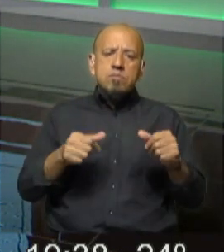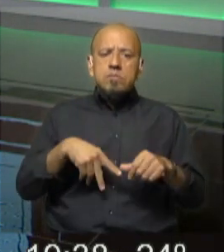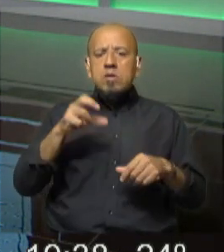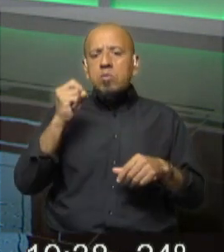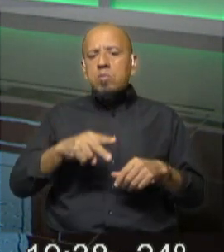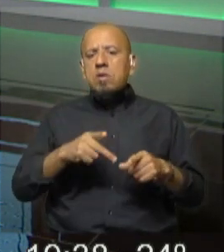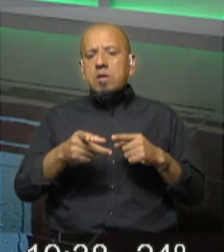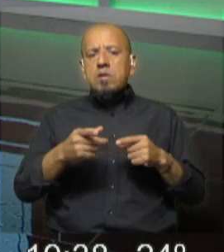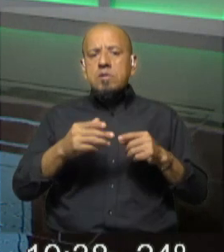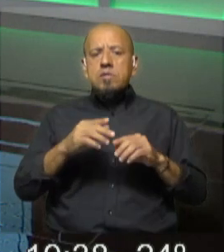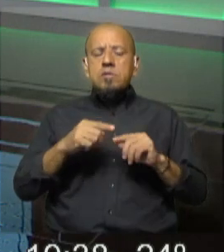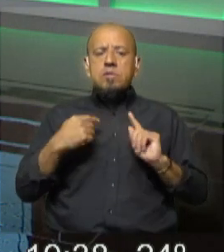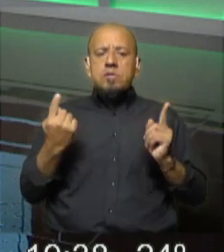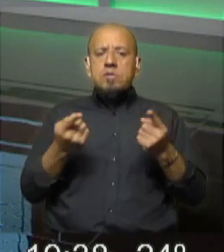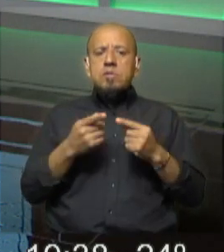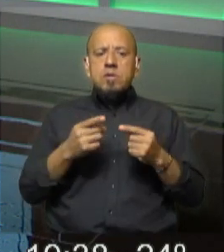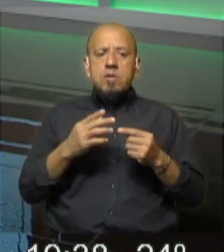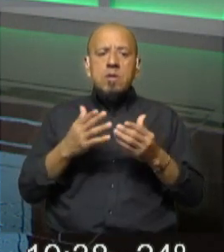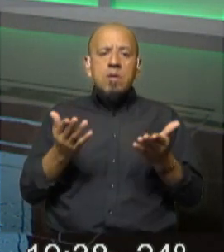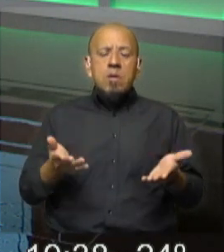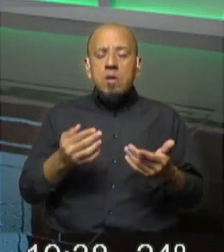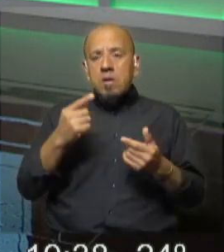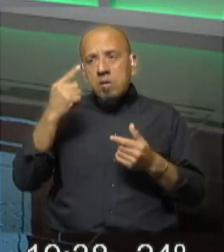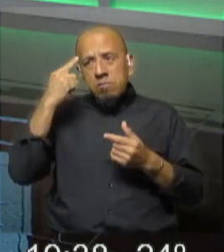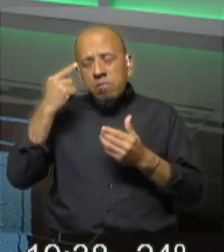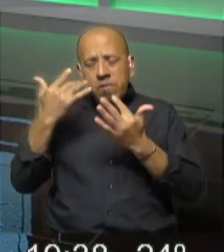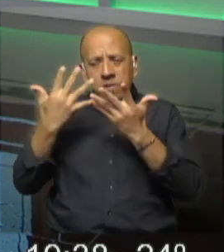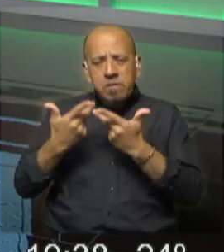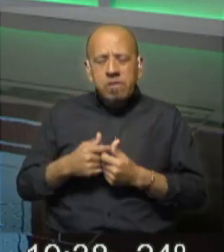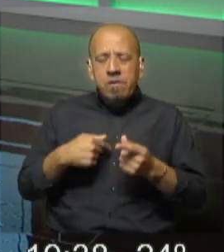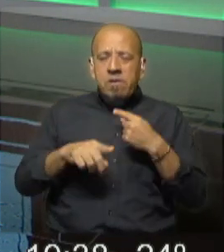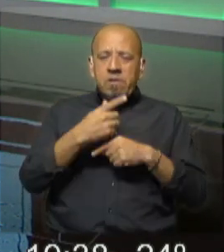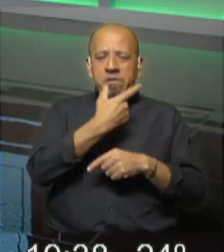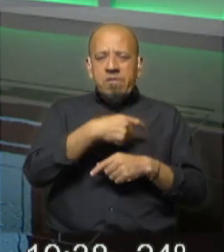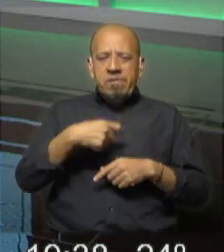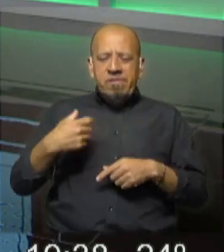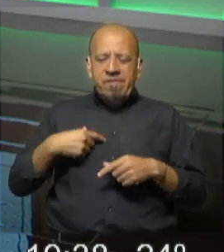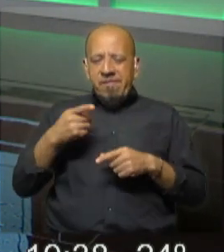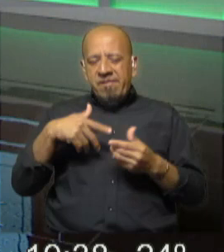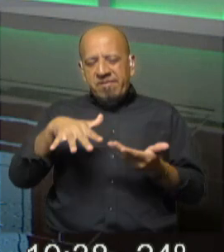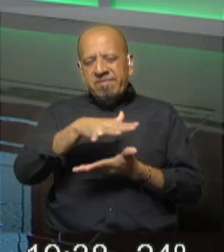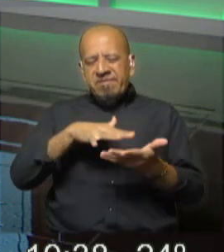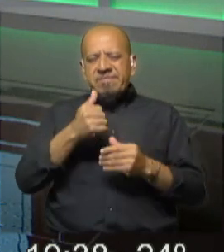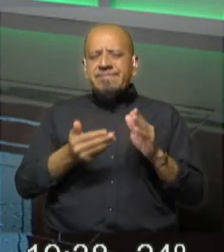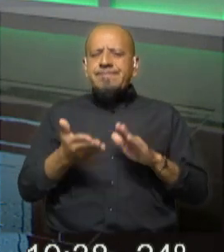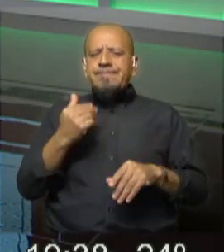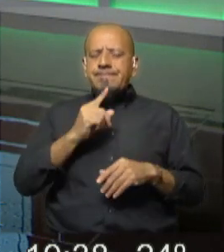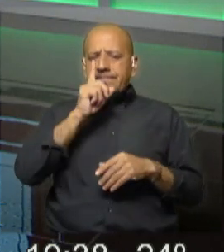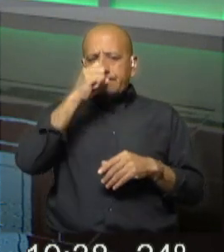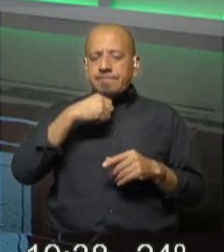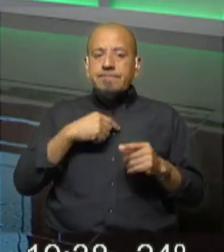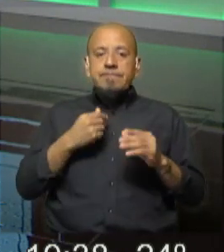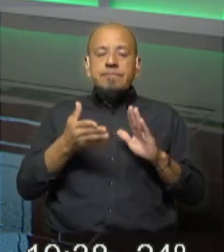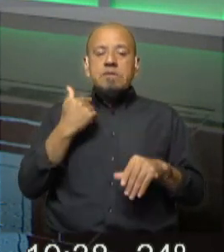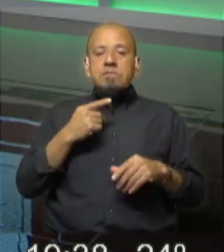de desaturación, ese plan de estrategia de saturación y aún así Peñarol fue a lo largo del año el barrio y la zona de Montevideo que